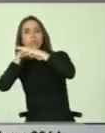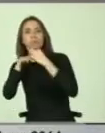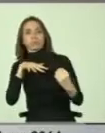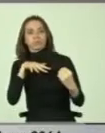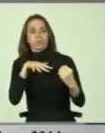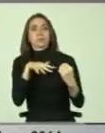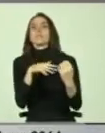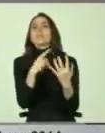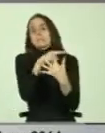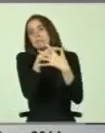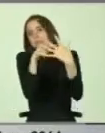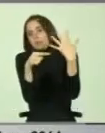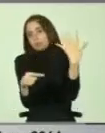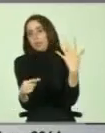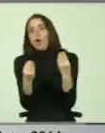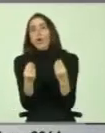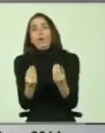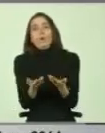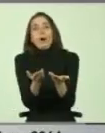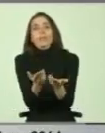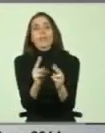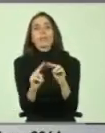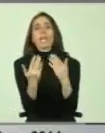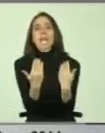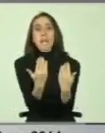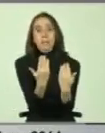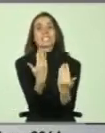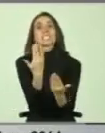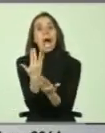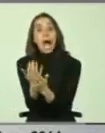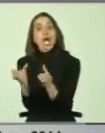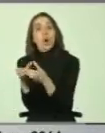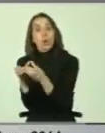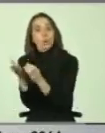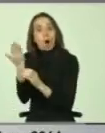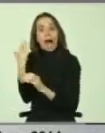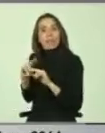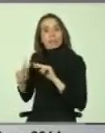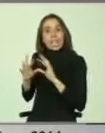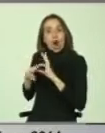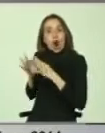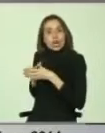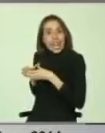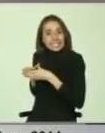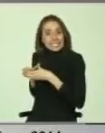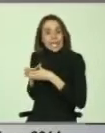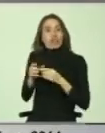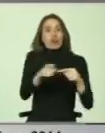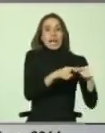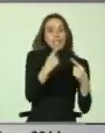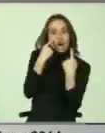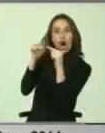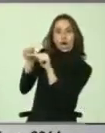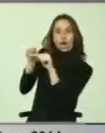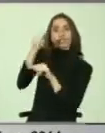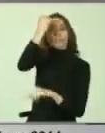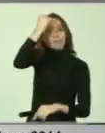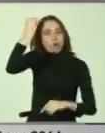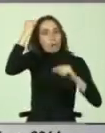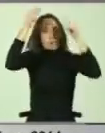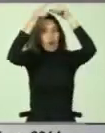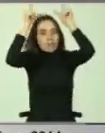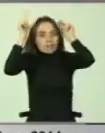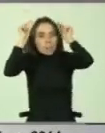solucionar esa emergencia, para atender esa emergencia, existen grupos organizados que son reconocidos por la sociedad. Por ejemplo, bomberos, enfermeros,